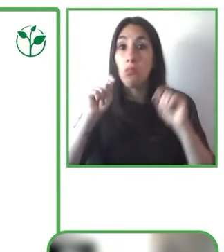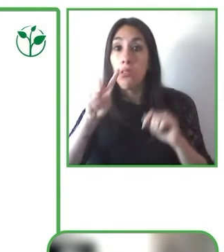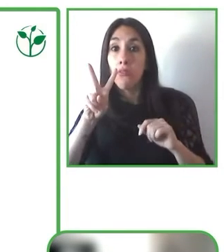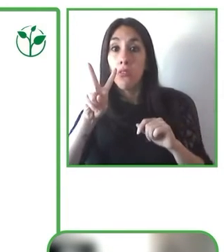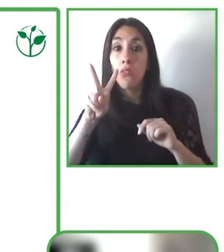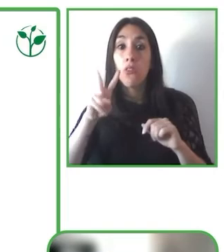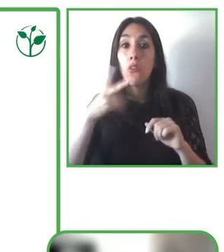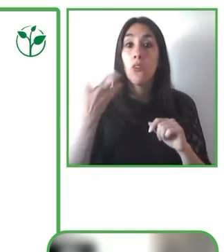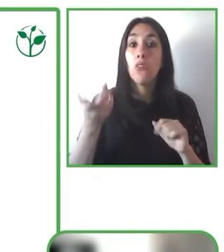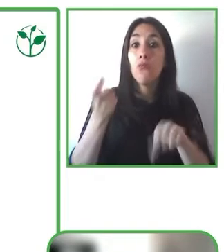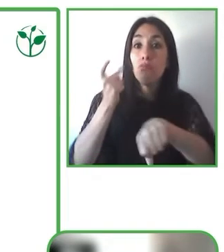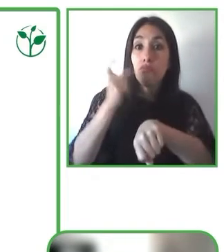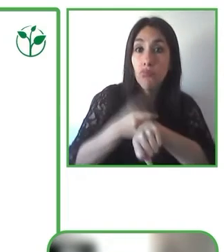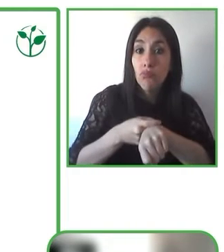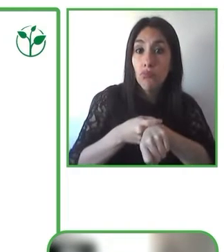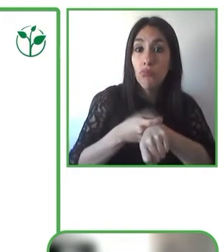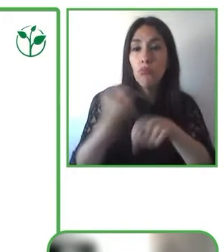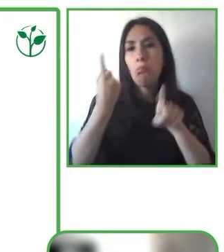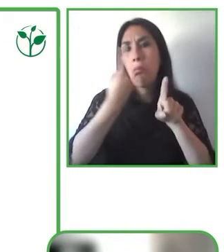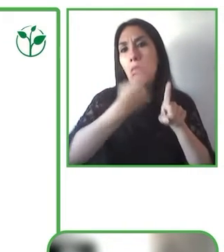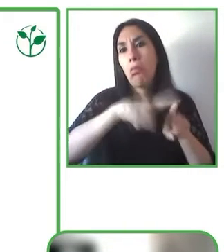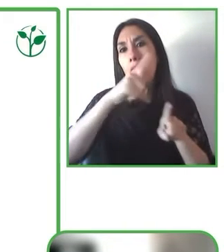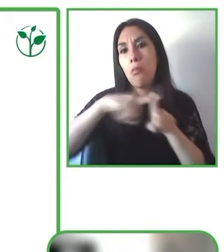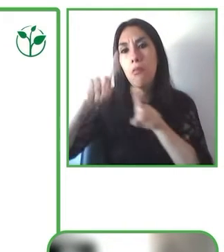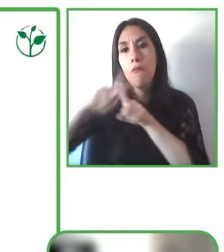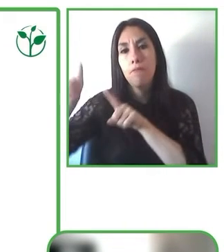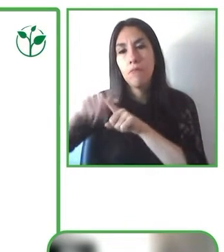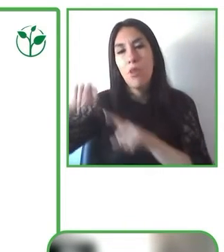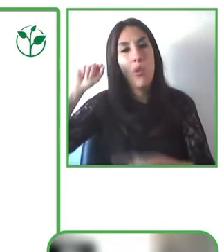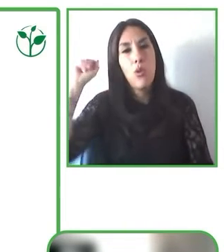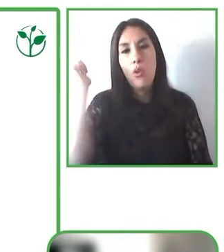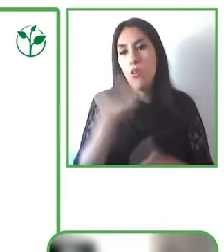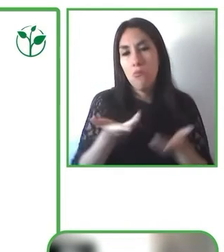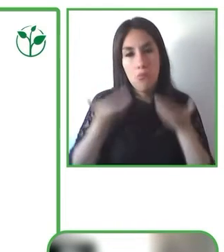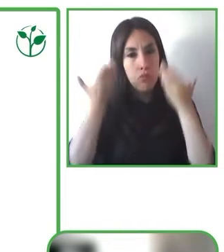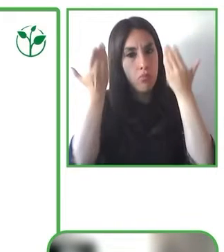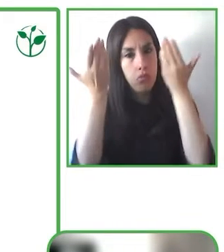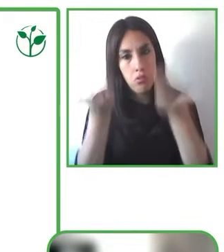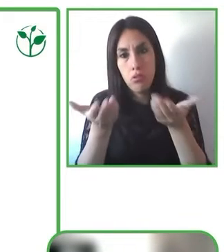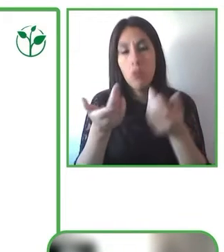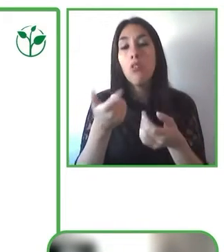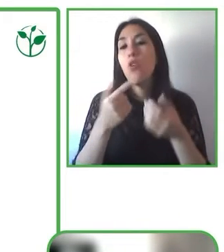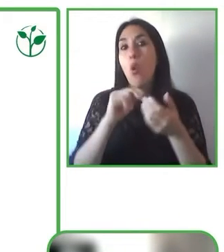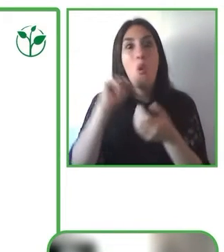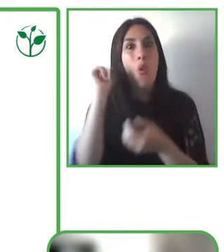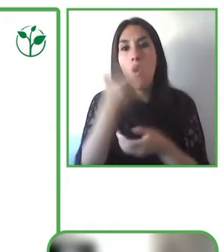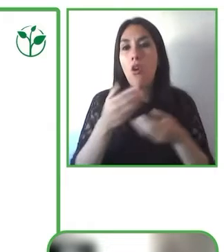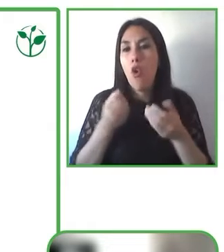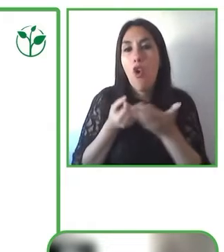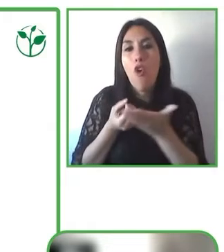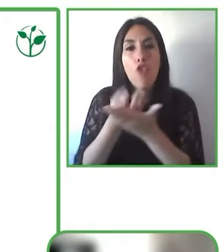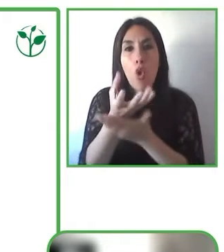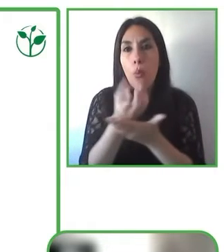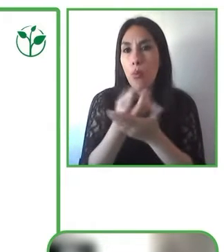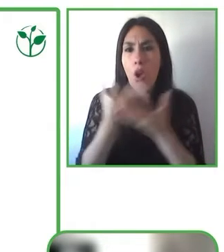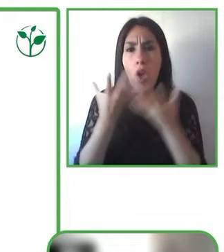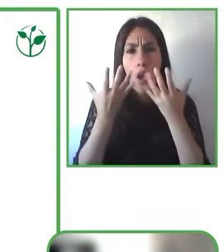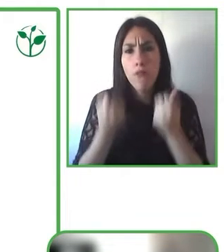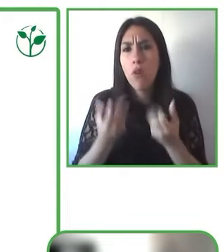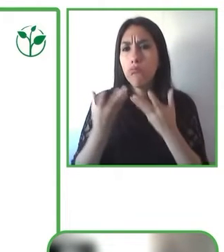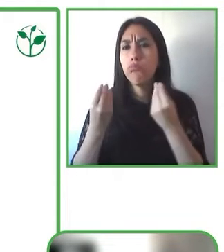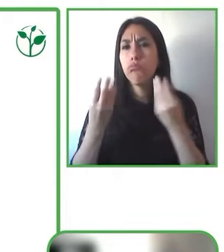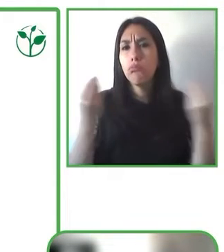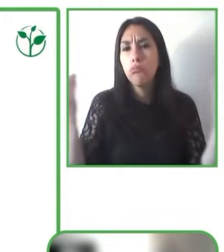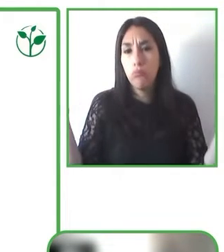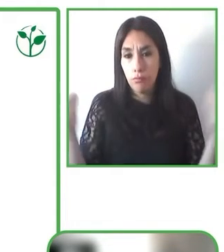sobre la accesibilidad que está en los dispositivos disponibles en el mercado de hoy. También hacemos